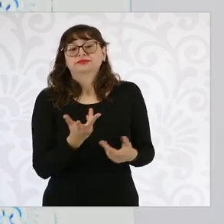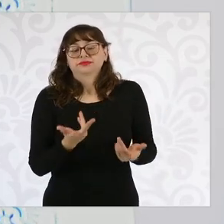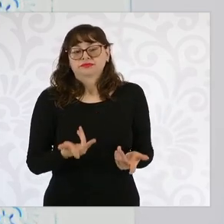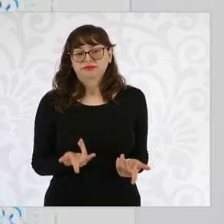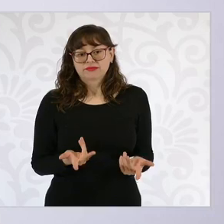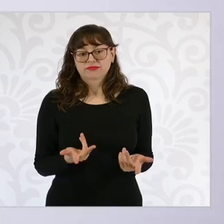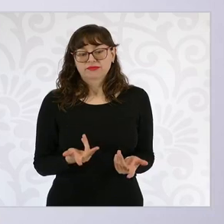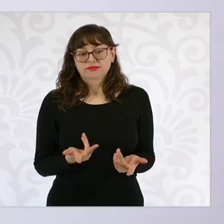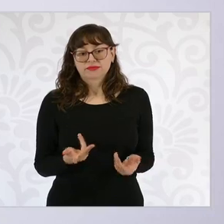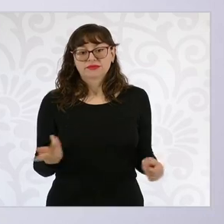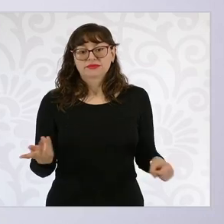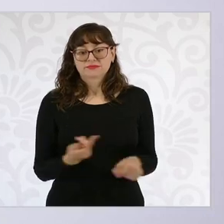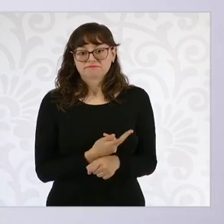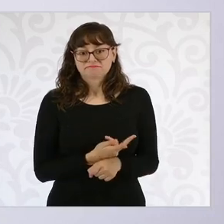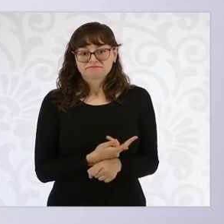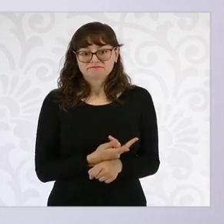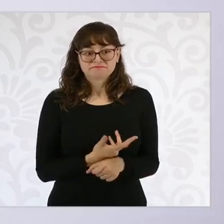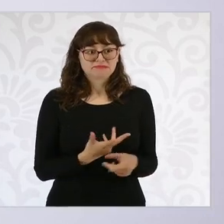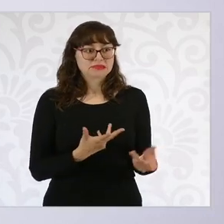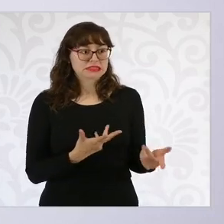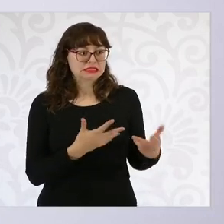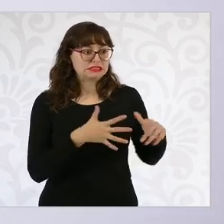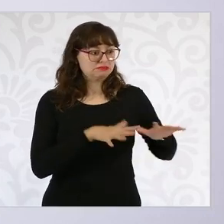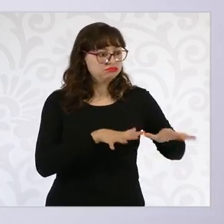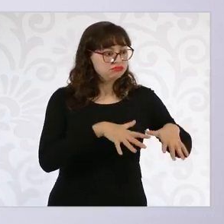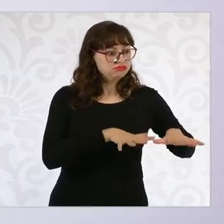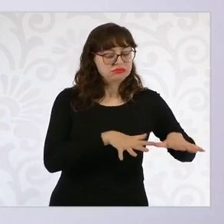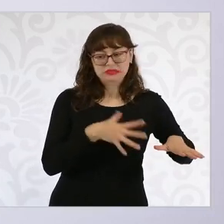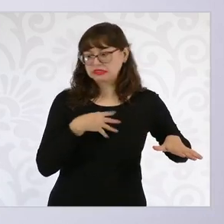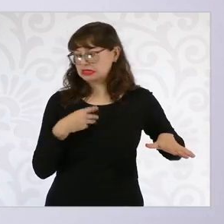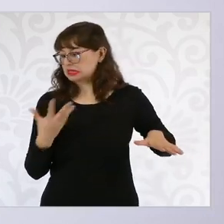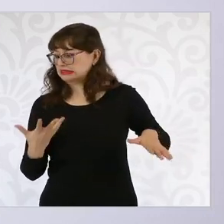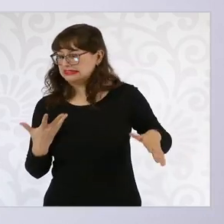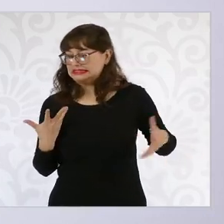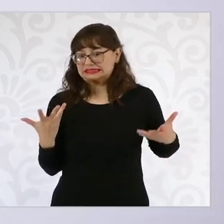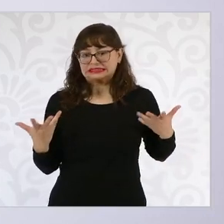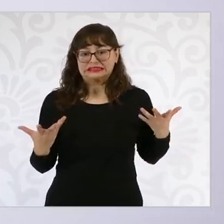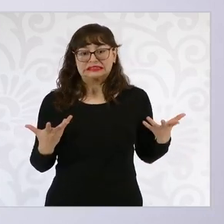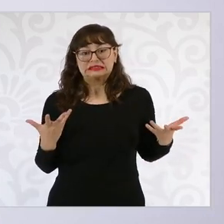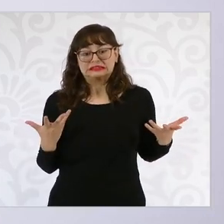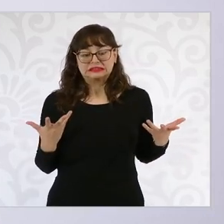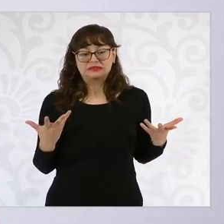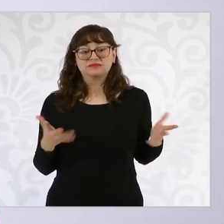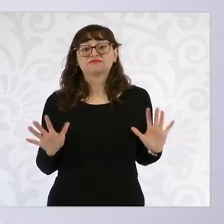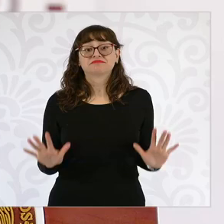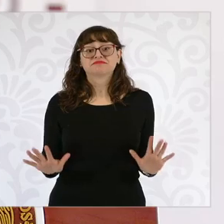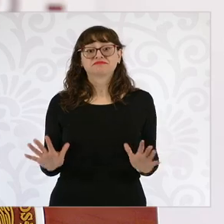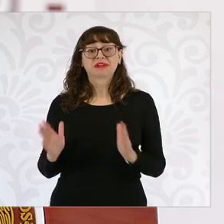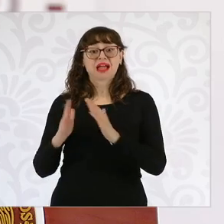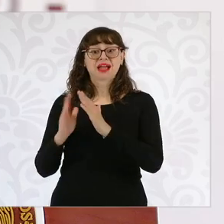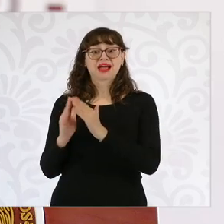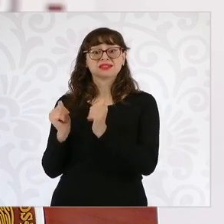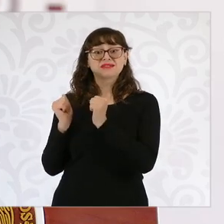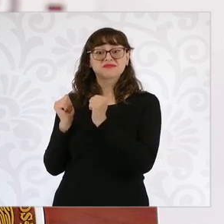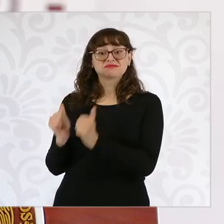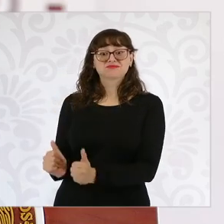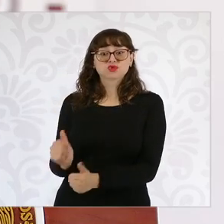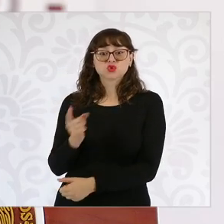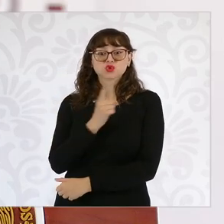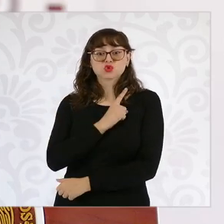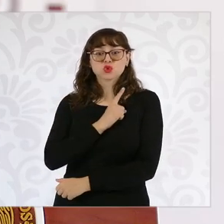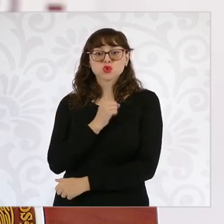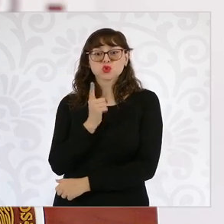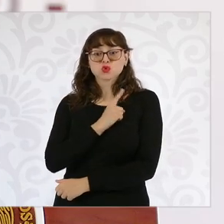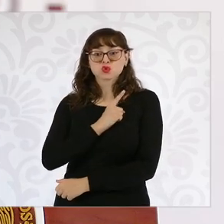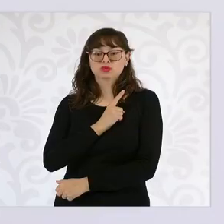mujeres tienen hijos y no tienen dónde dejarlos. Y los hijos a veces permanecen solos, muy pequeñitos en las